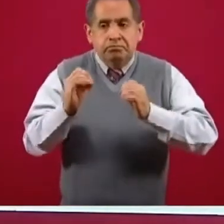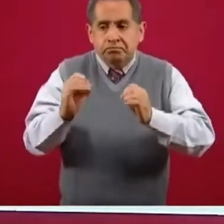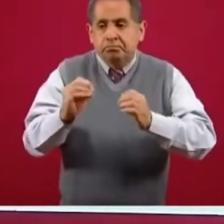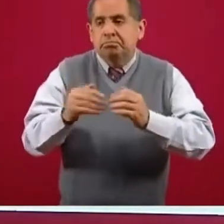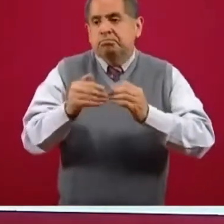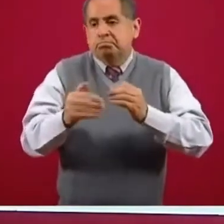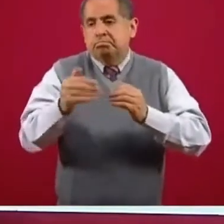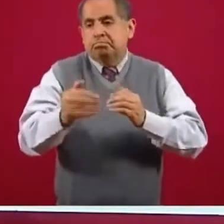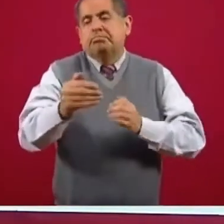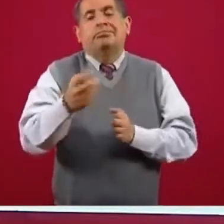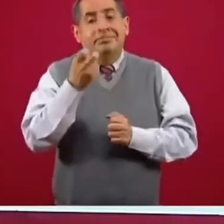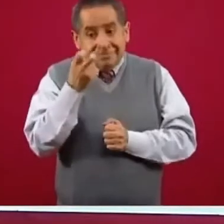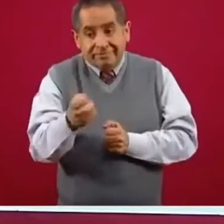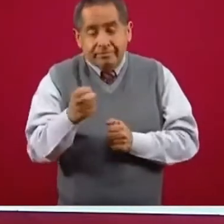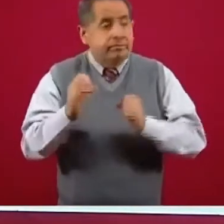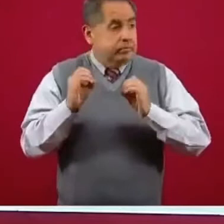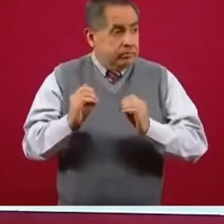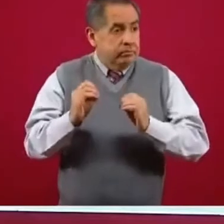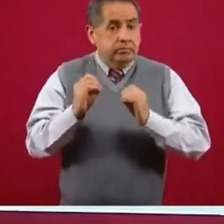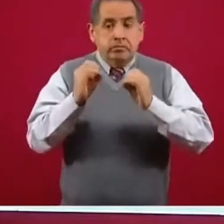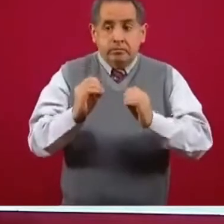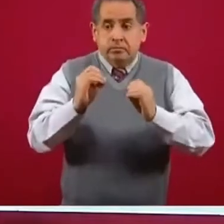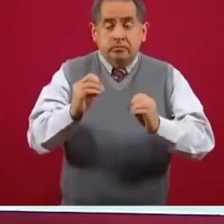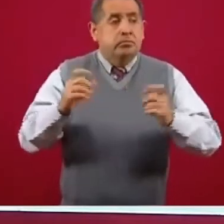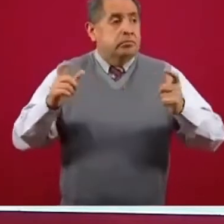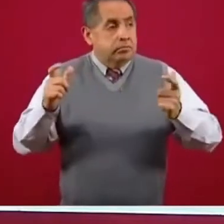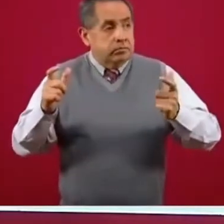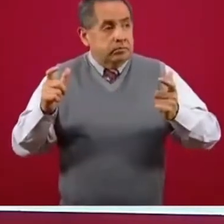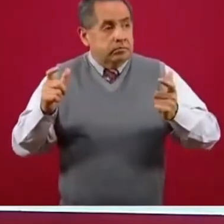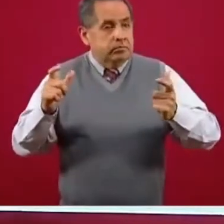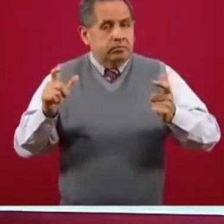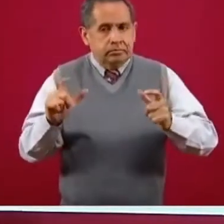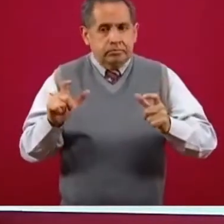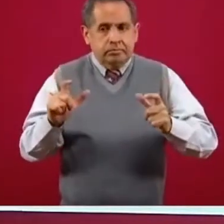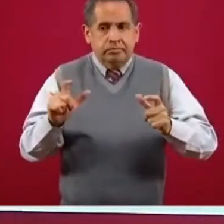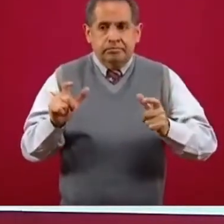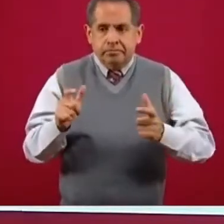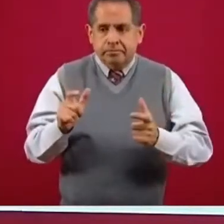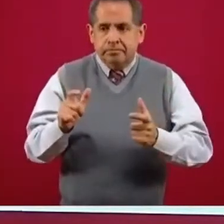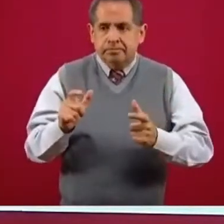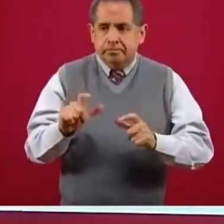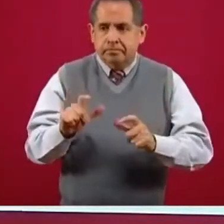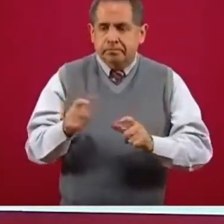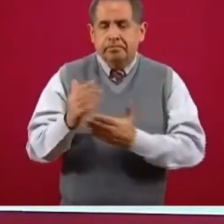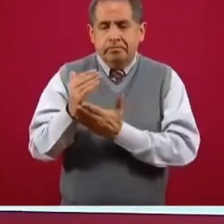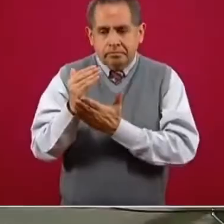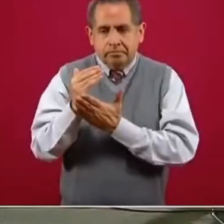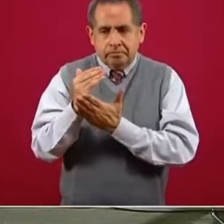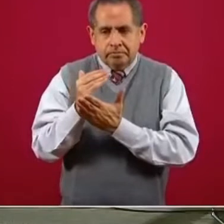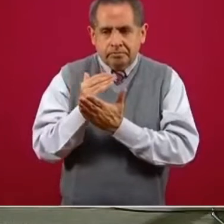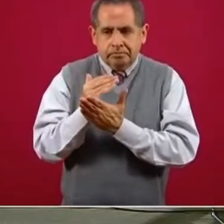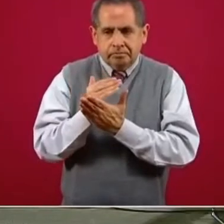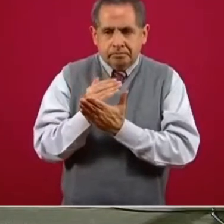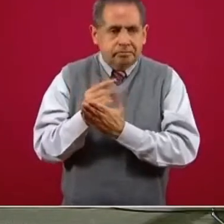tendremos un descenso de casos. Los casos de mañana empezarán a ser menos que los casos de